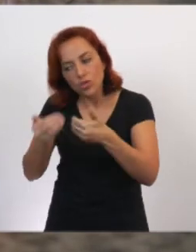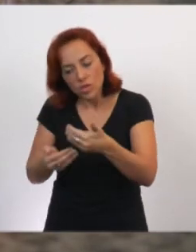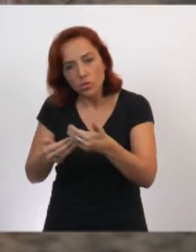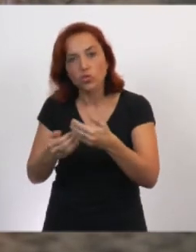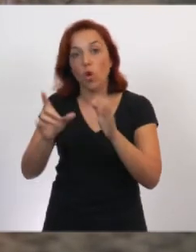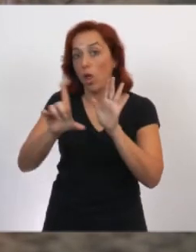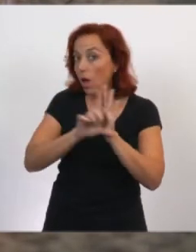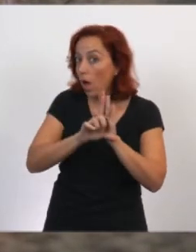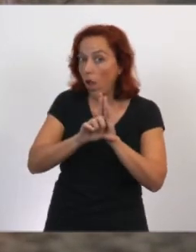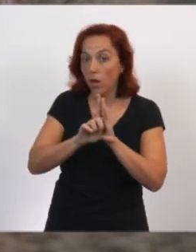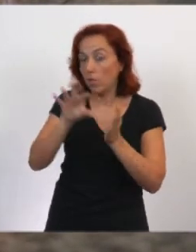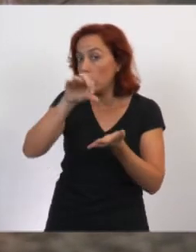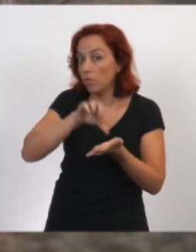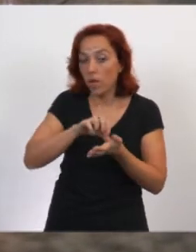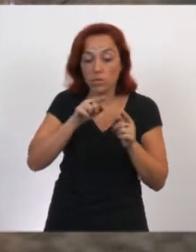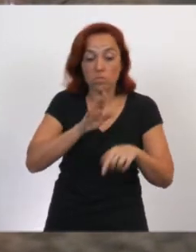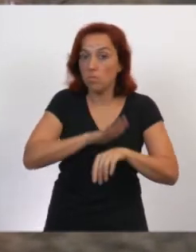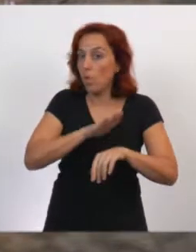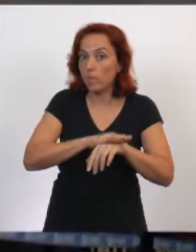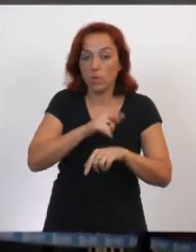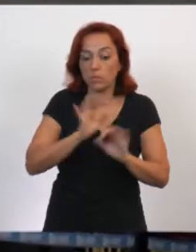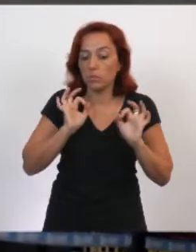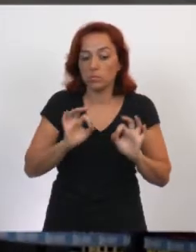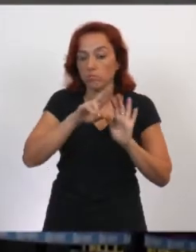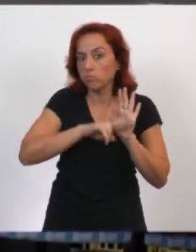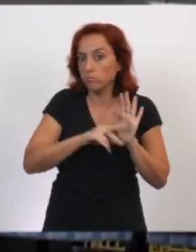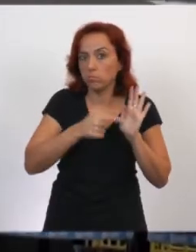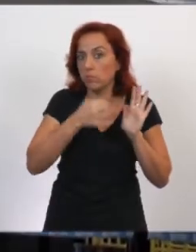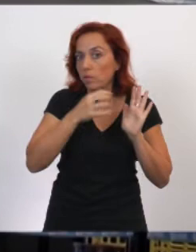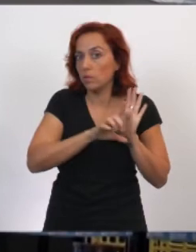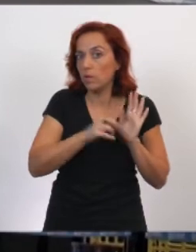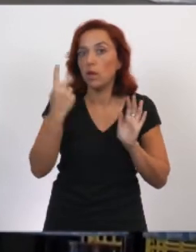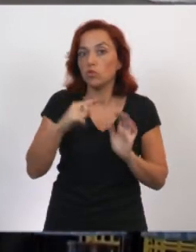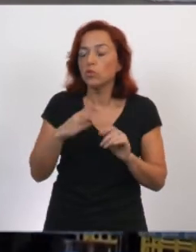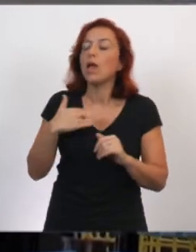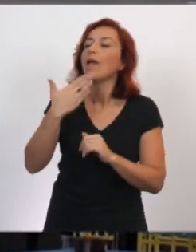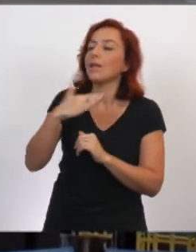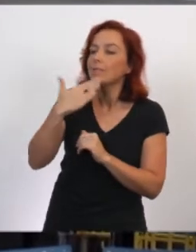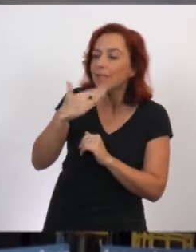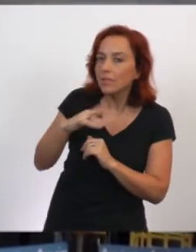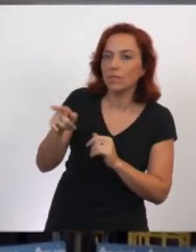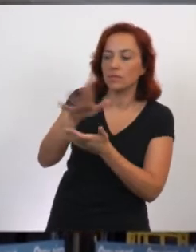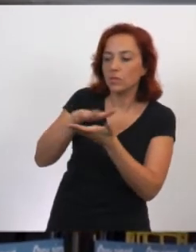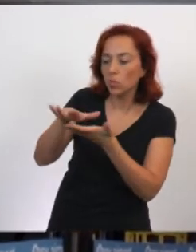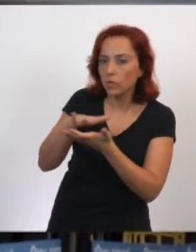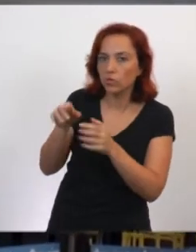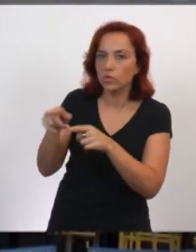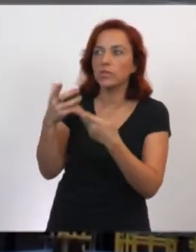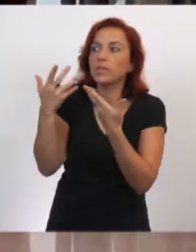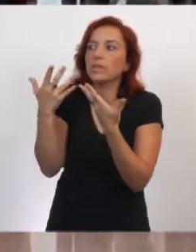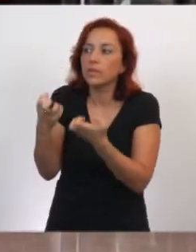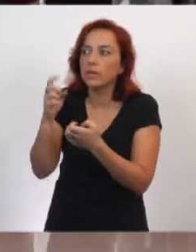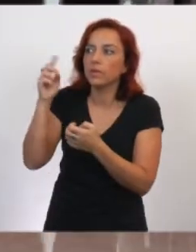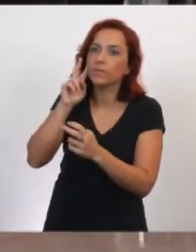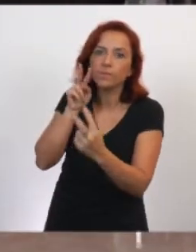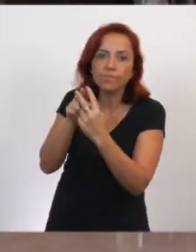procedimiento legal que se actuó en el momento. Sin perjuicio de lo cual, se entendió su situación, su necesidad, y